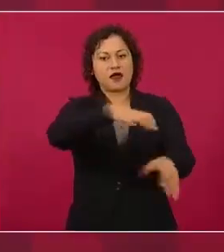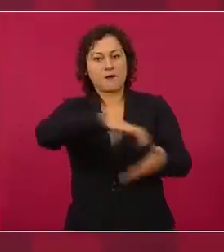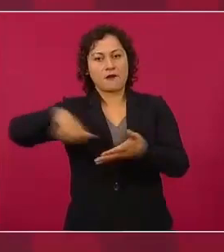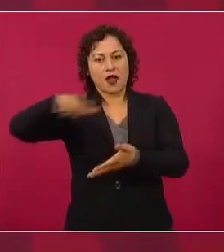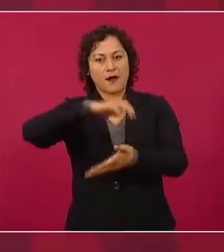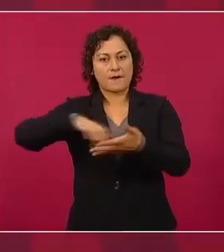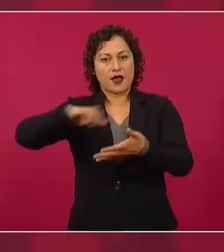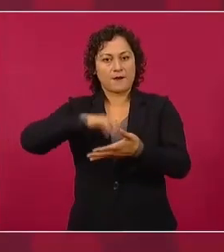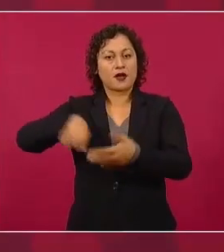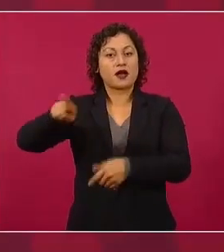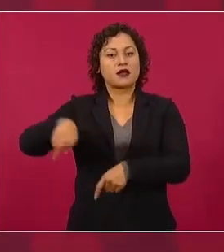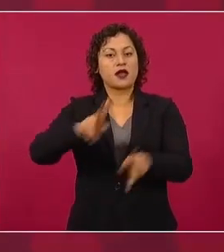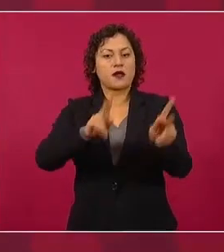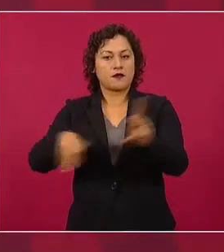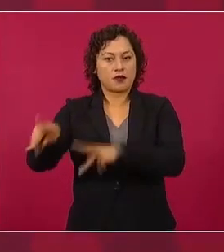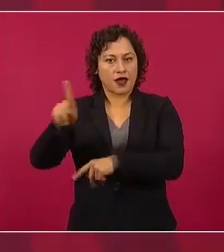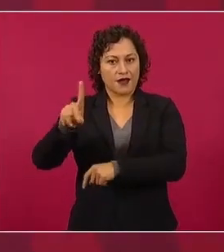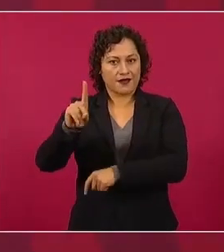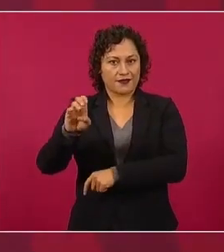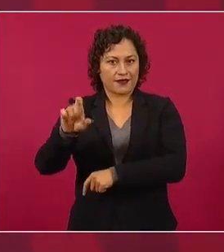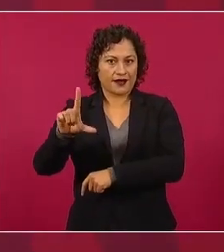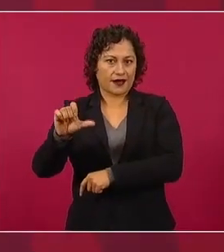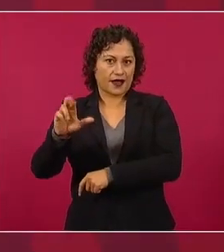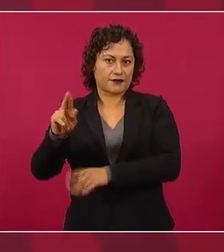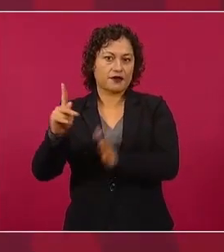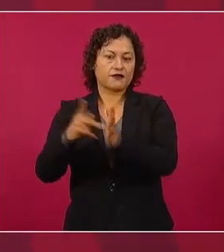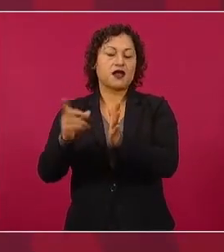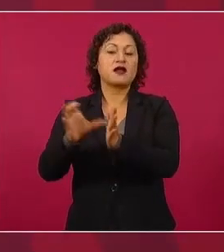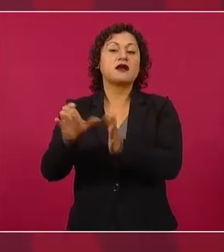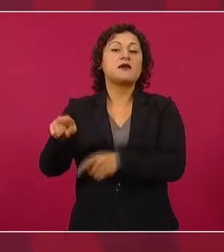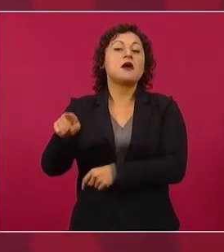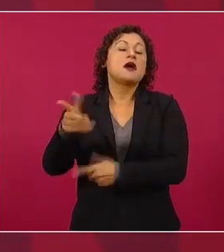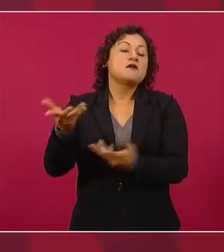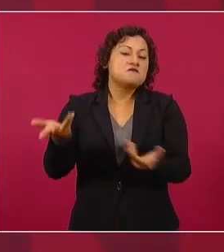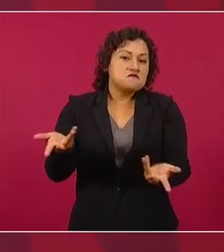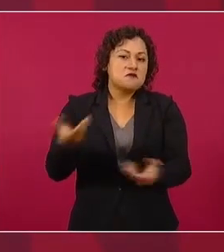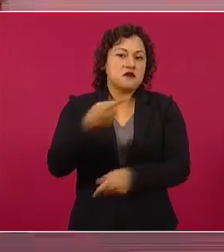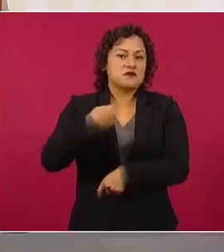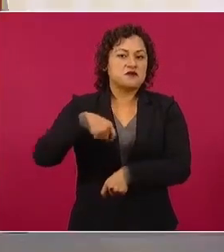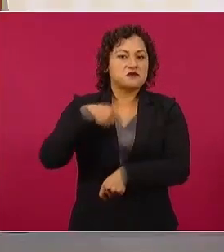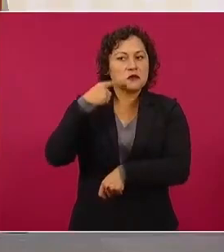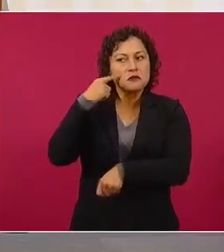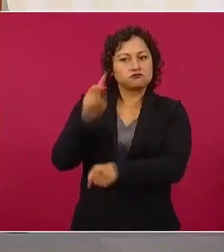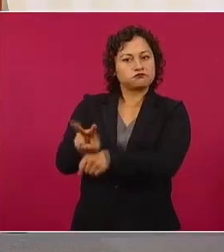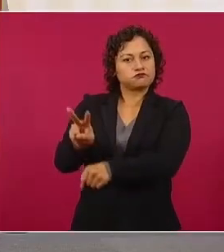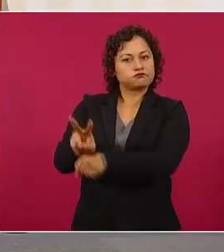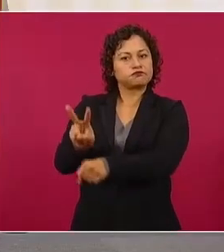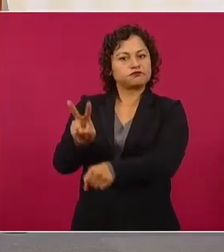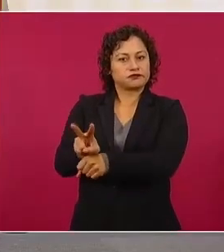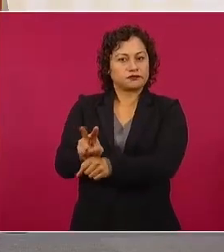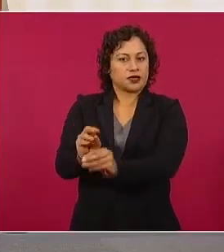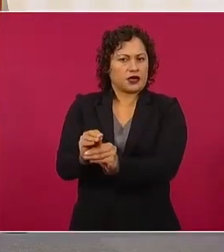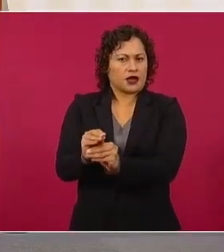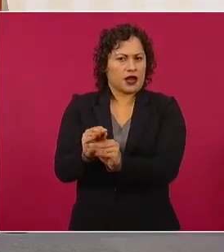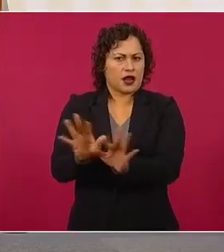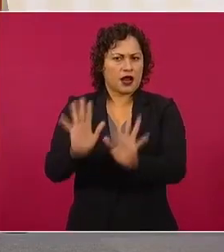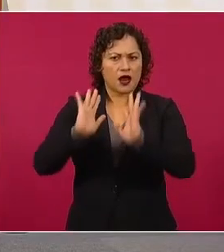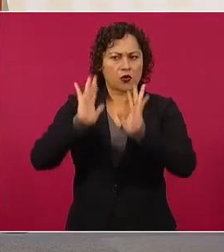pendientes. Es muy claro que ya no hay impunidad, que